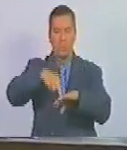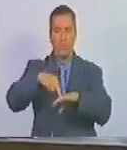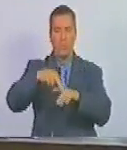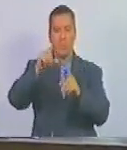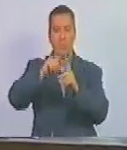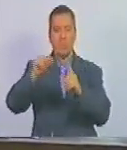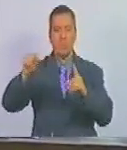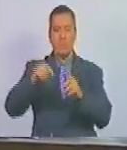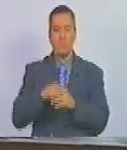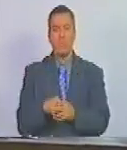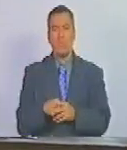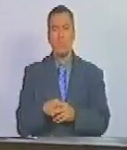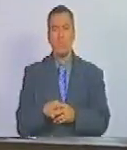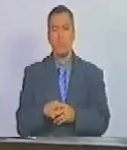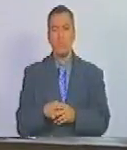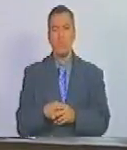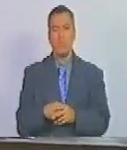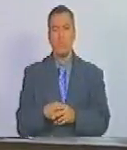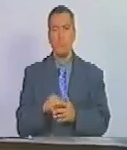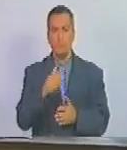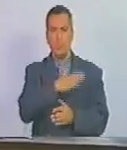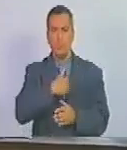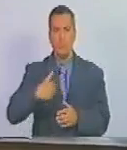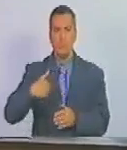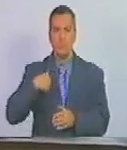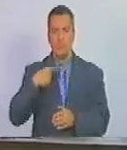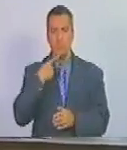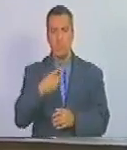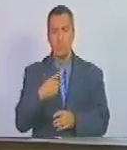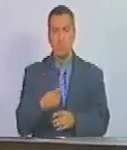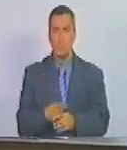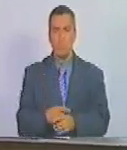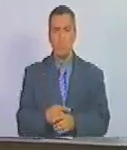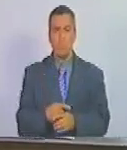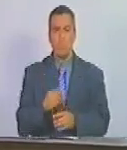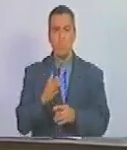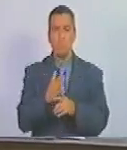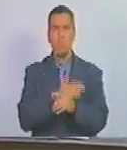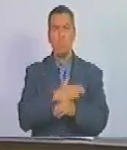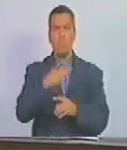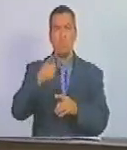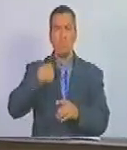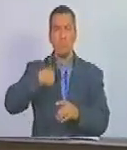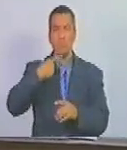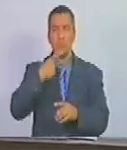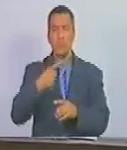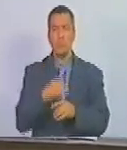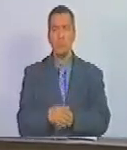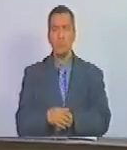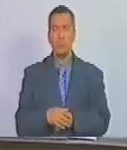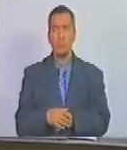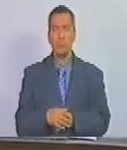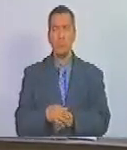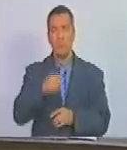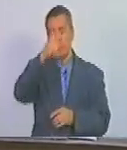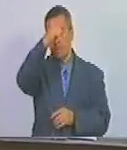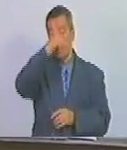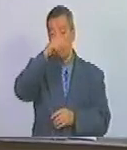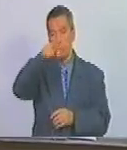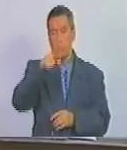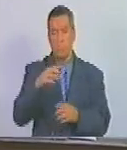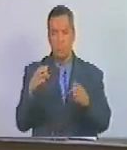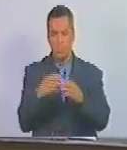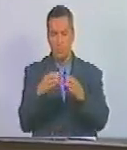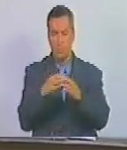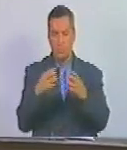palestina quiero la remembranza él nos comentaba el domingo cuando nos